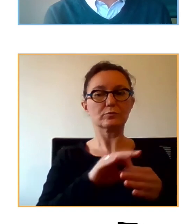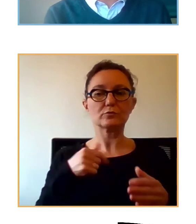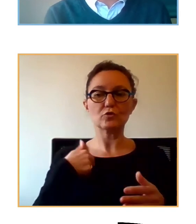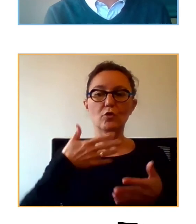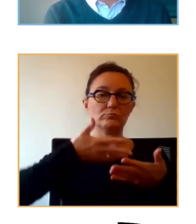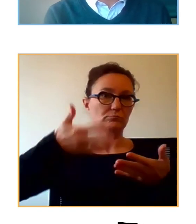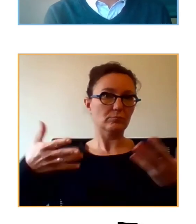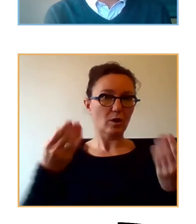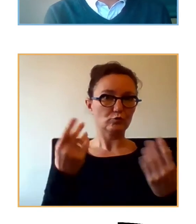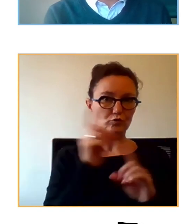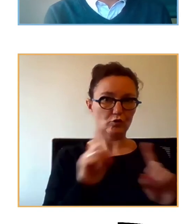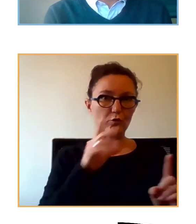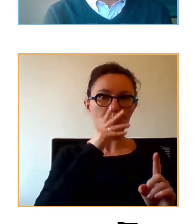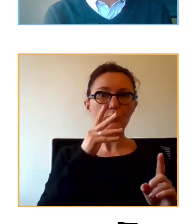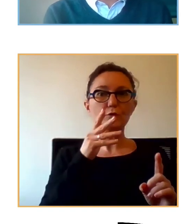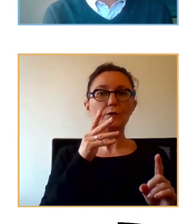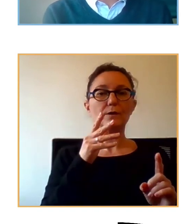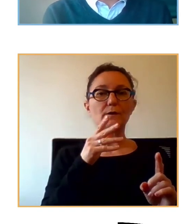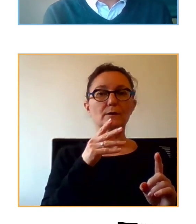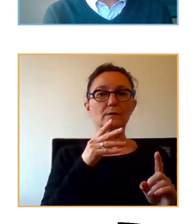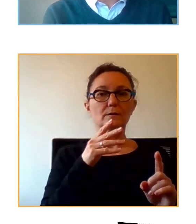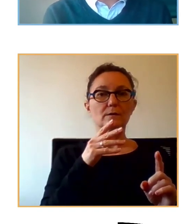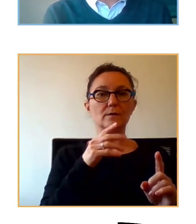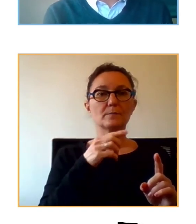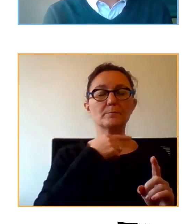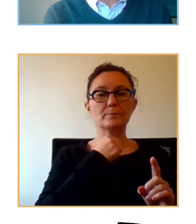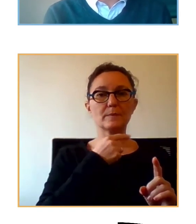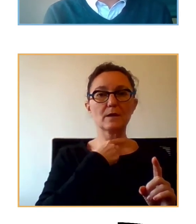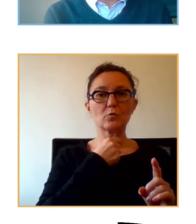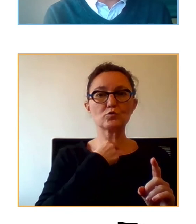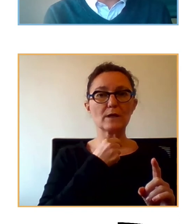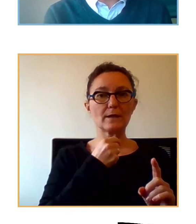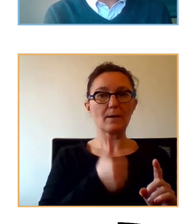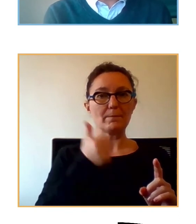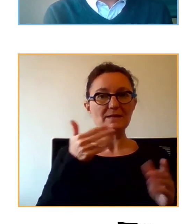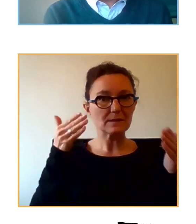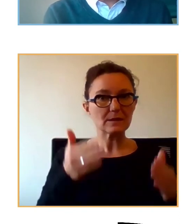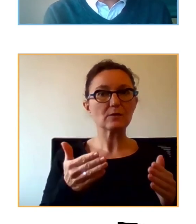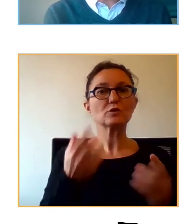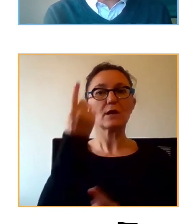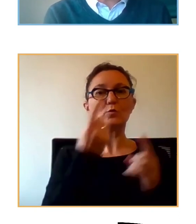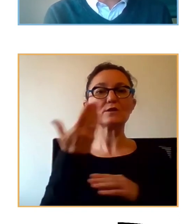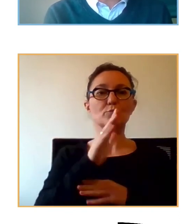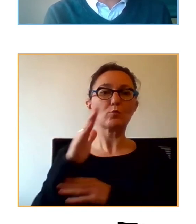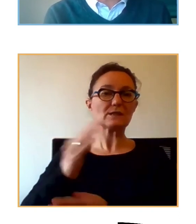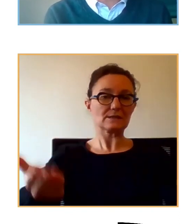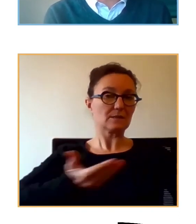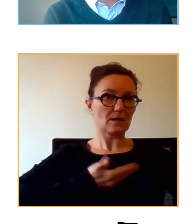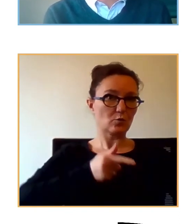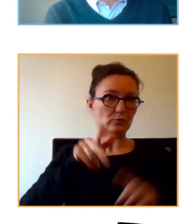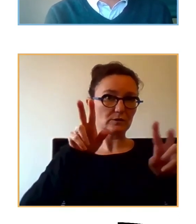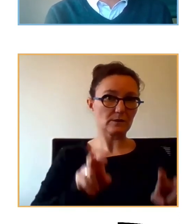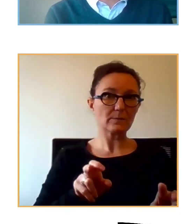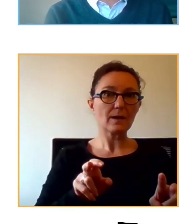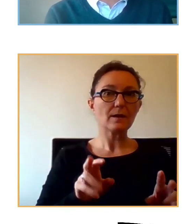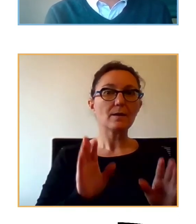hablar acerca de posibles propuestas que puedan estar ayudando, pero básicamente lo que tenemos, y ya lo decíamos